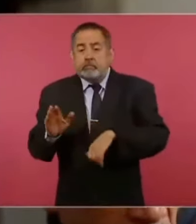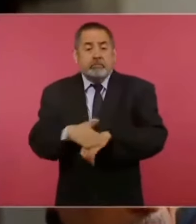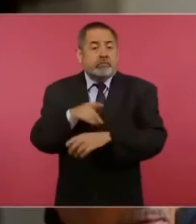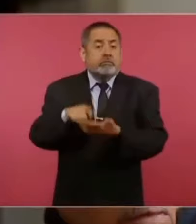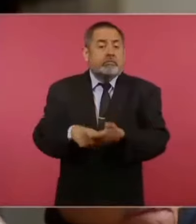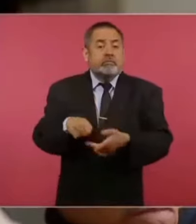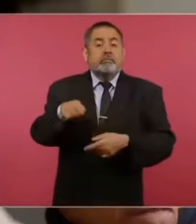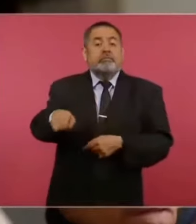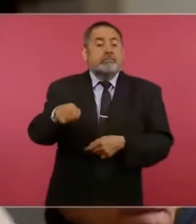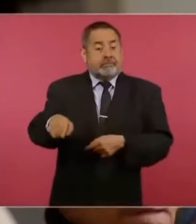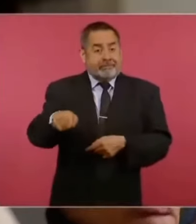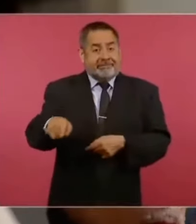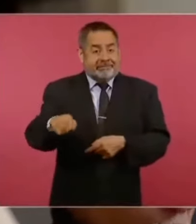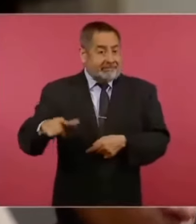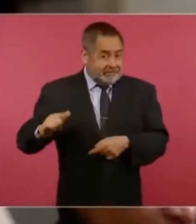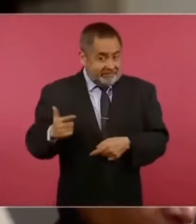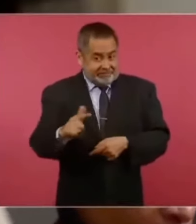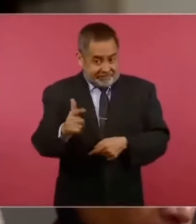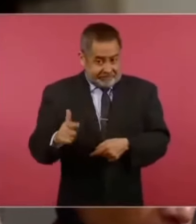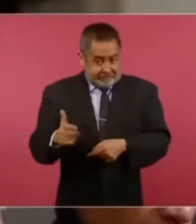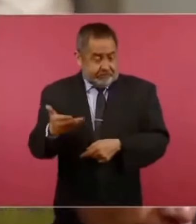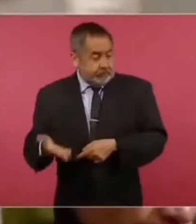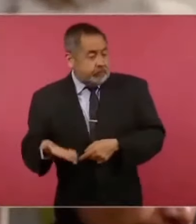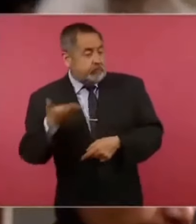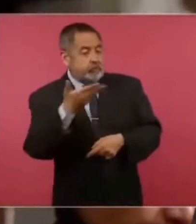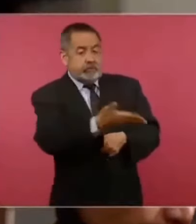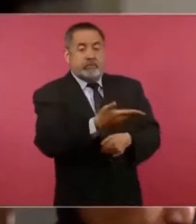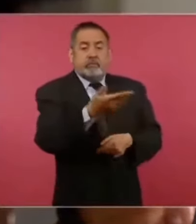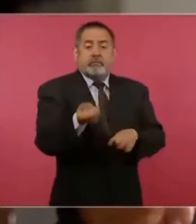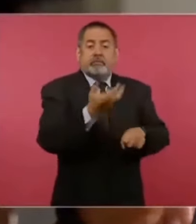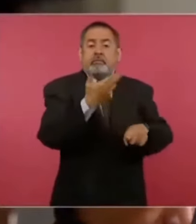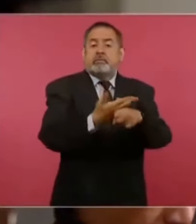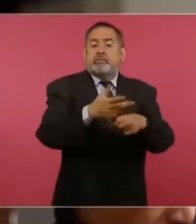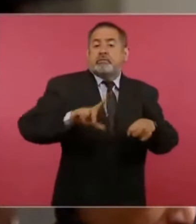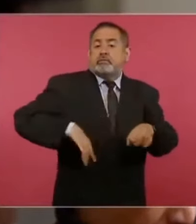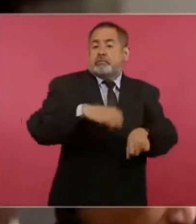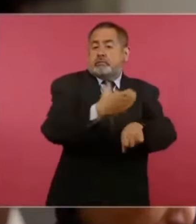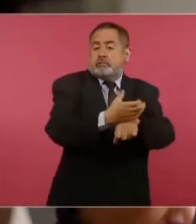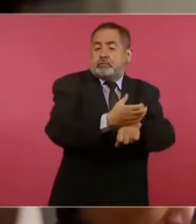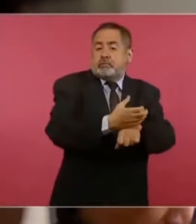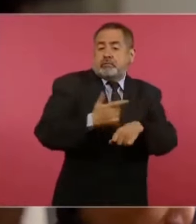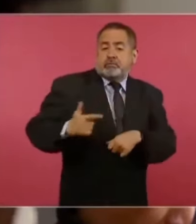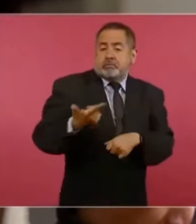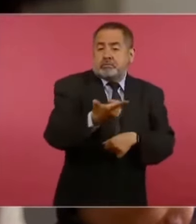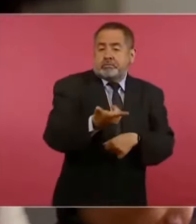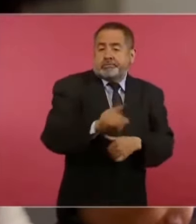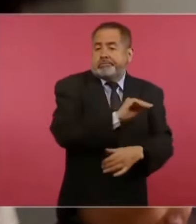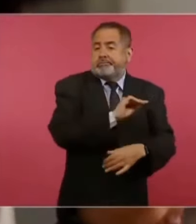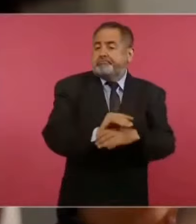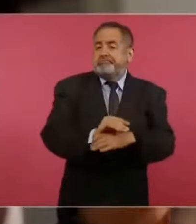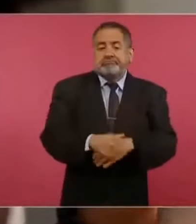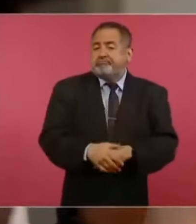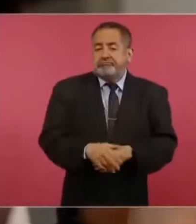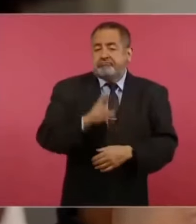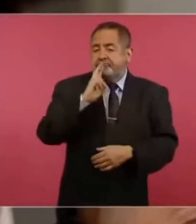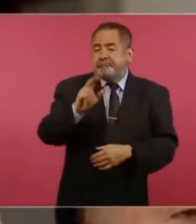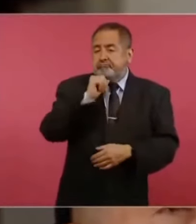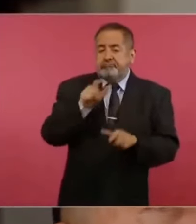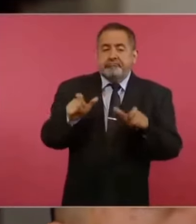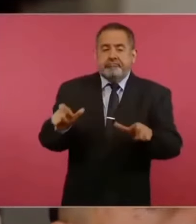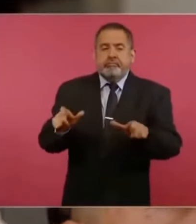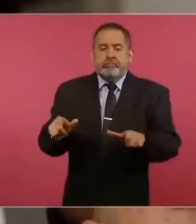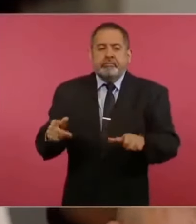seguridad para ellos al secretario de Gobernación de Guanajuato y pues no hubo como la respuesta. El gobierno